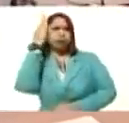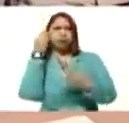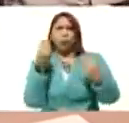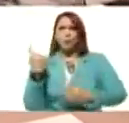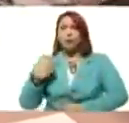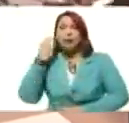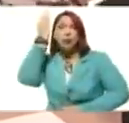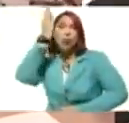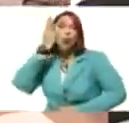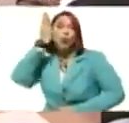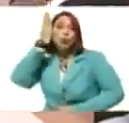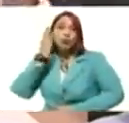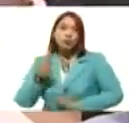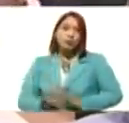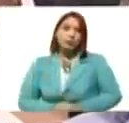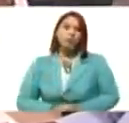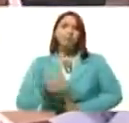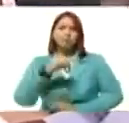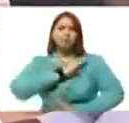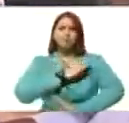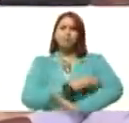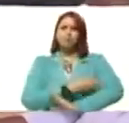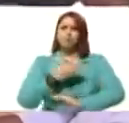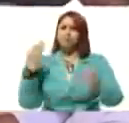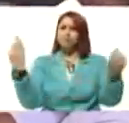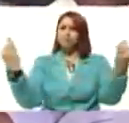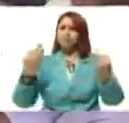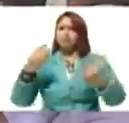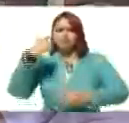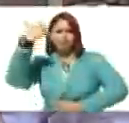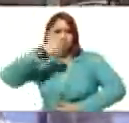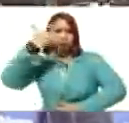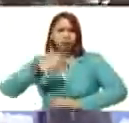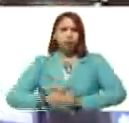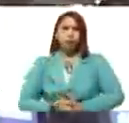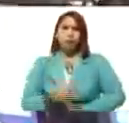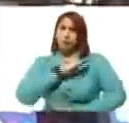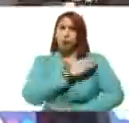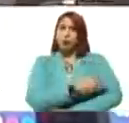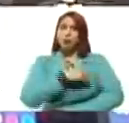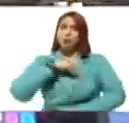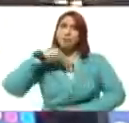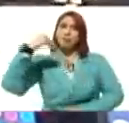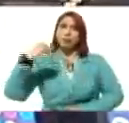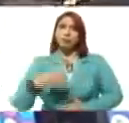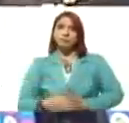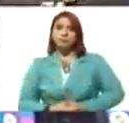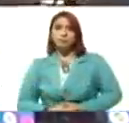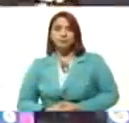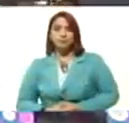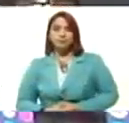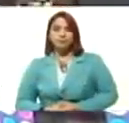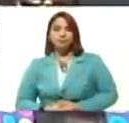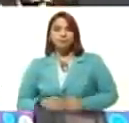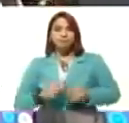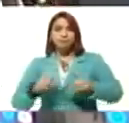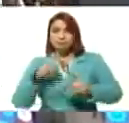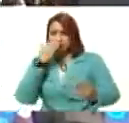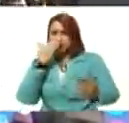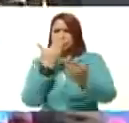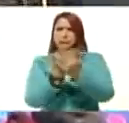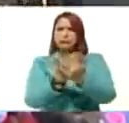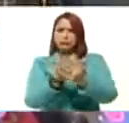tener la conciencia y la fortaleza de carácter, la fortaleza espiritual para enfrentar tantas